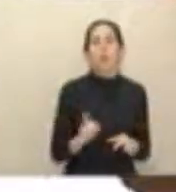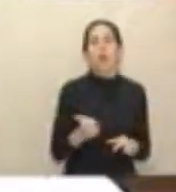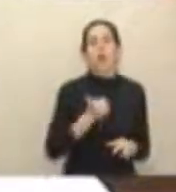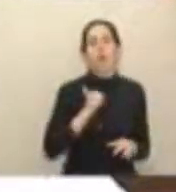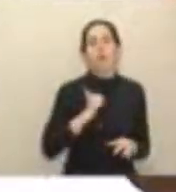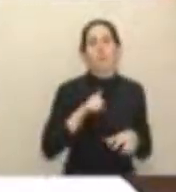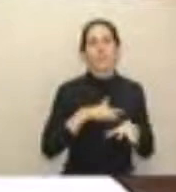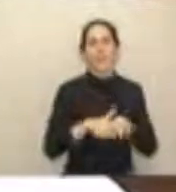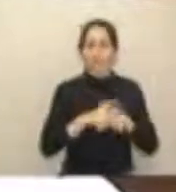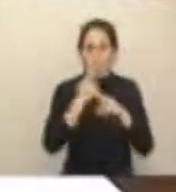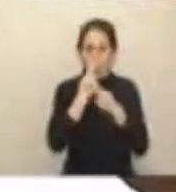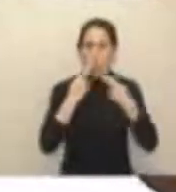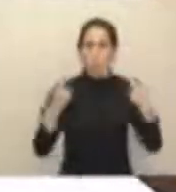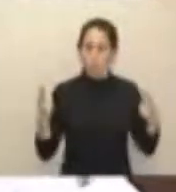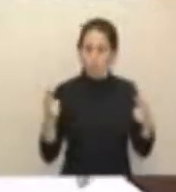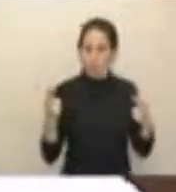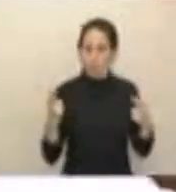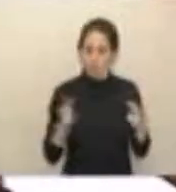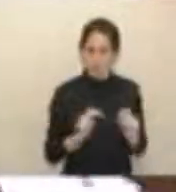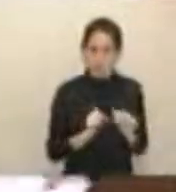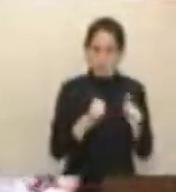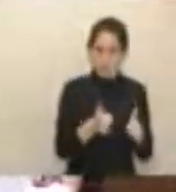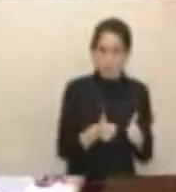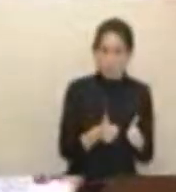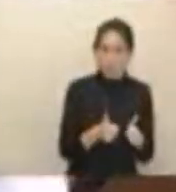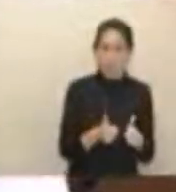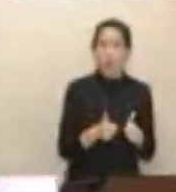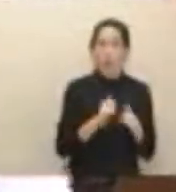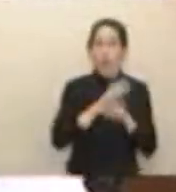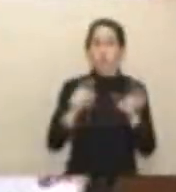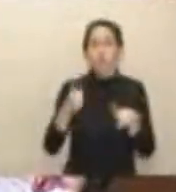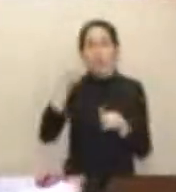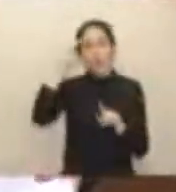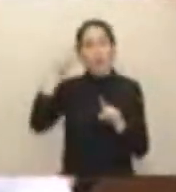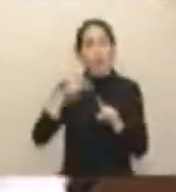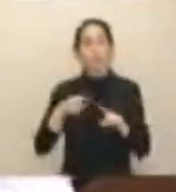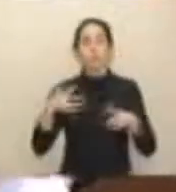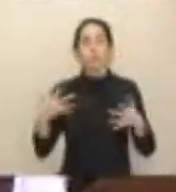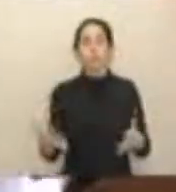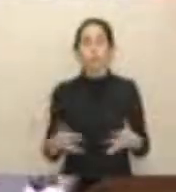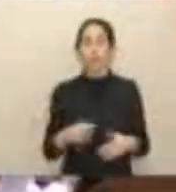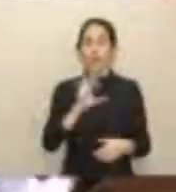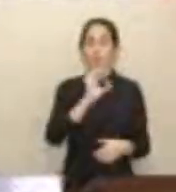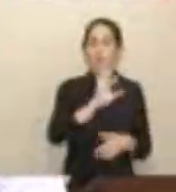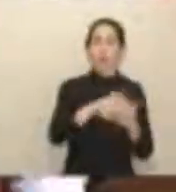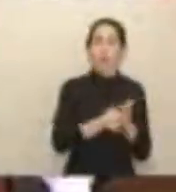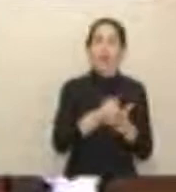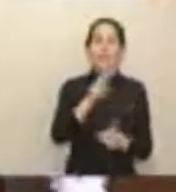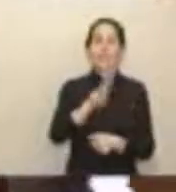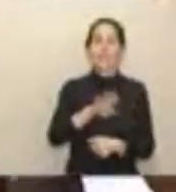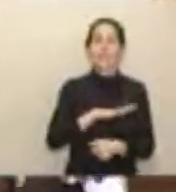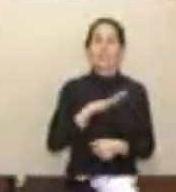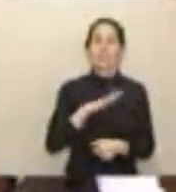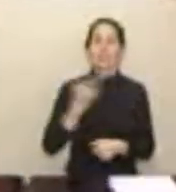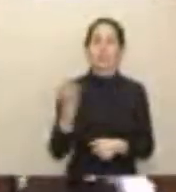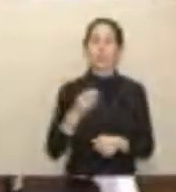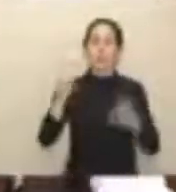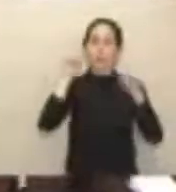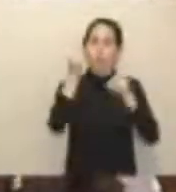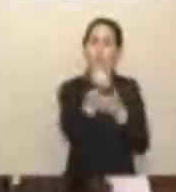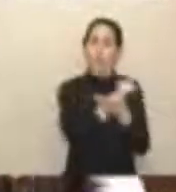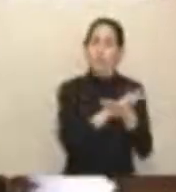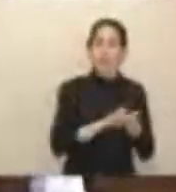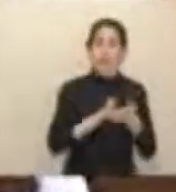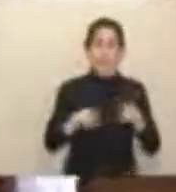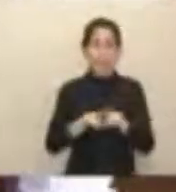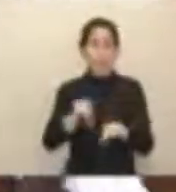red pública inicialmente. Y, desde luego, la vocación final tiene que ser también de cero a tres años la gratuidad, como lo es de tres